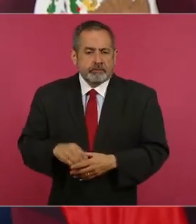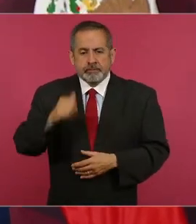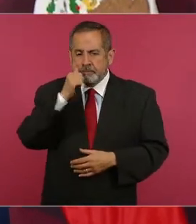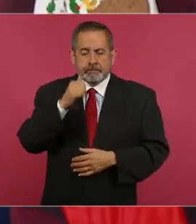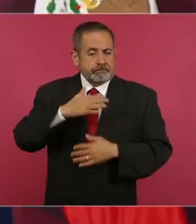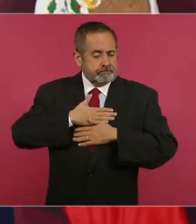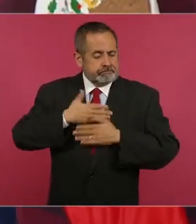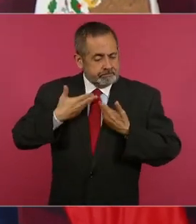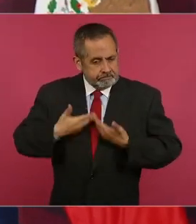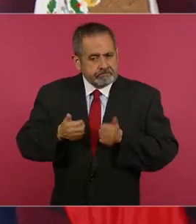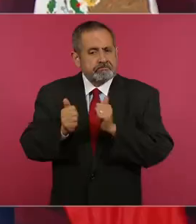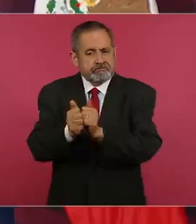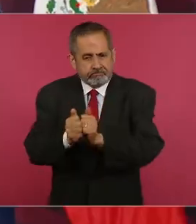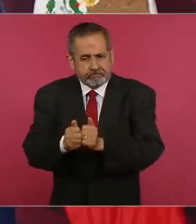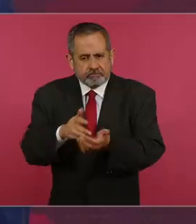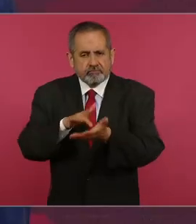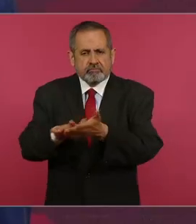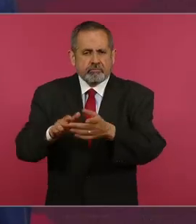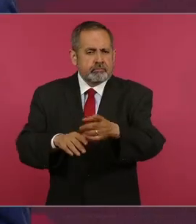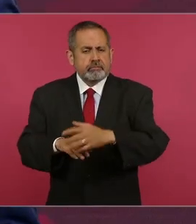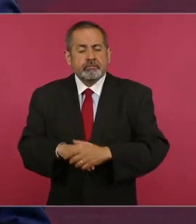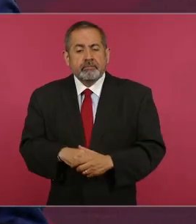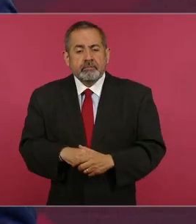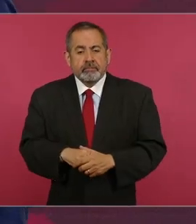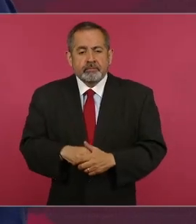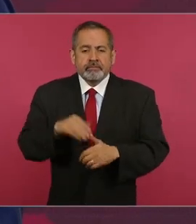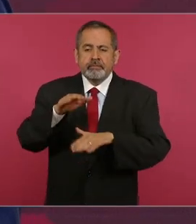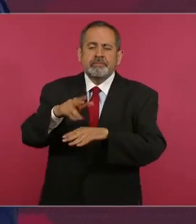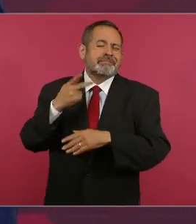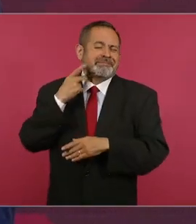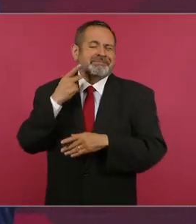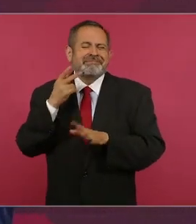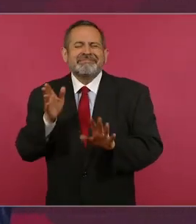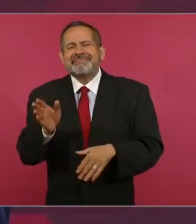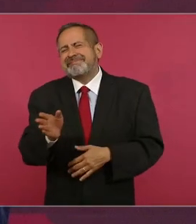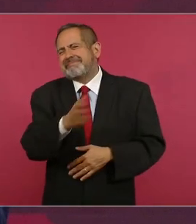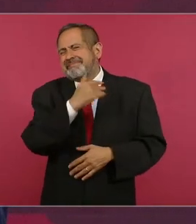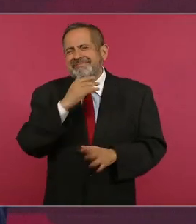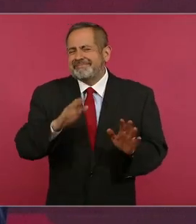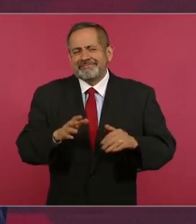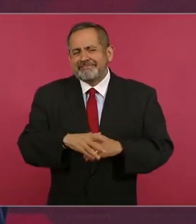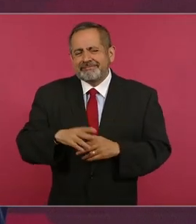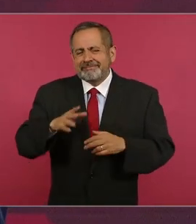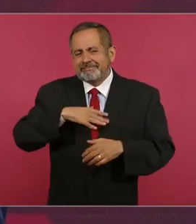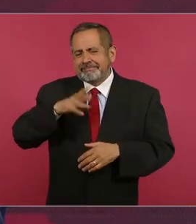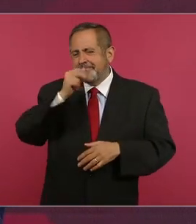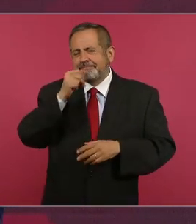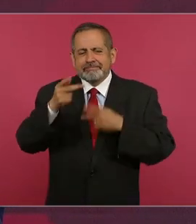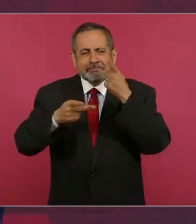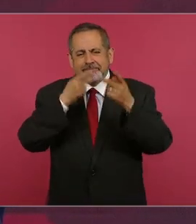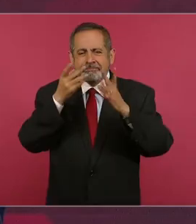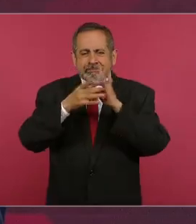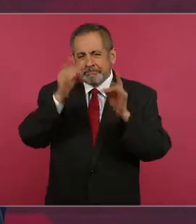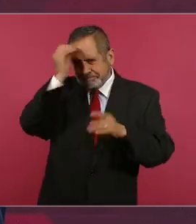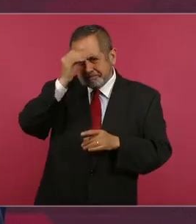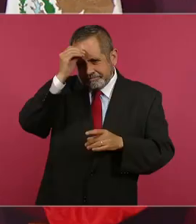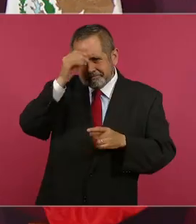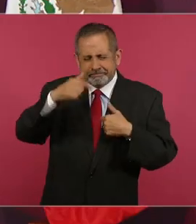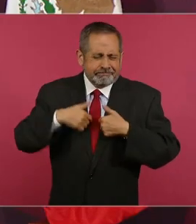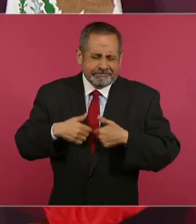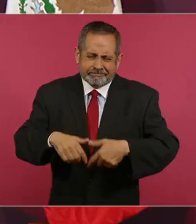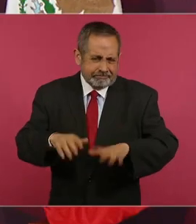contar con nosotros. La parte política, pues no puedo yo opinar,